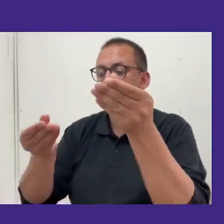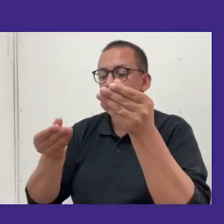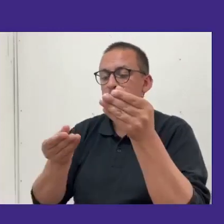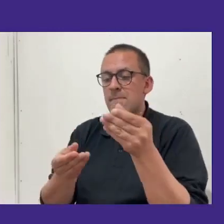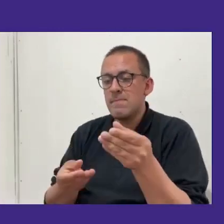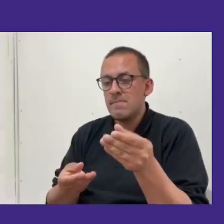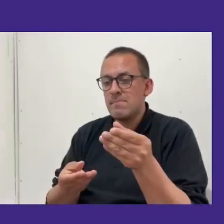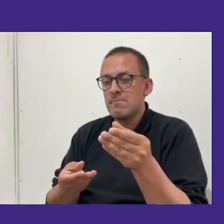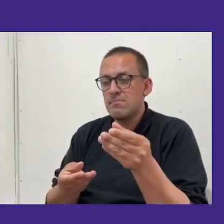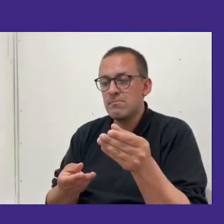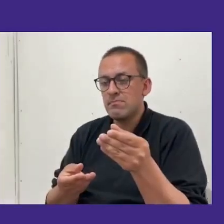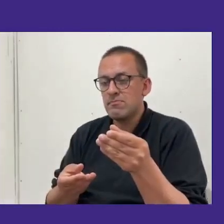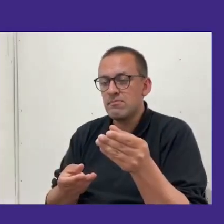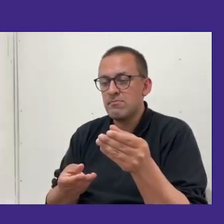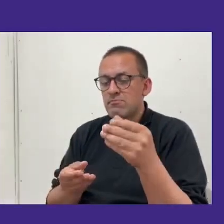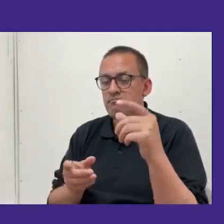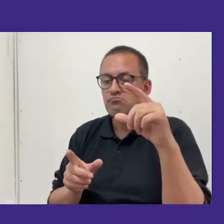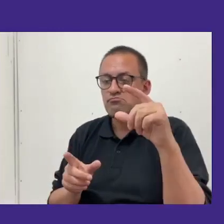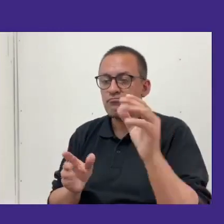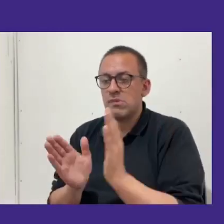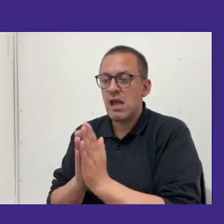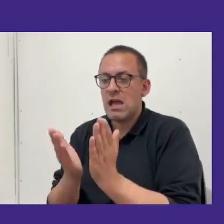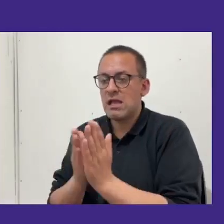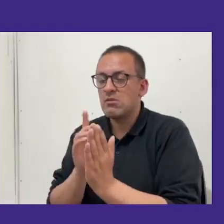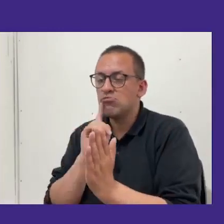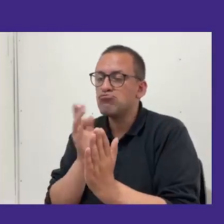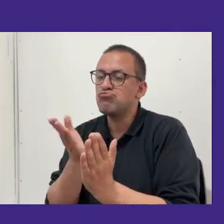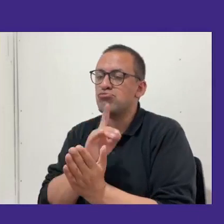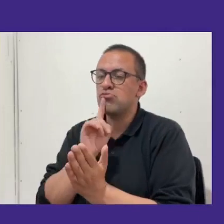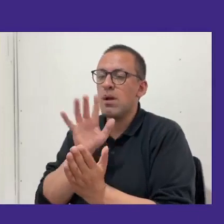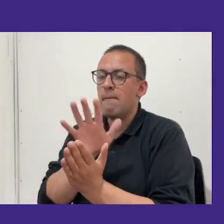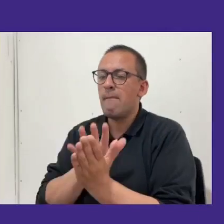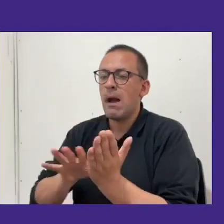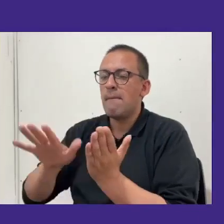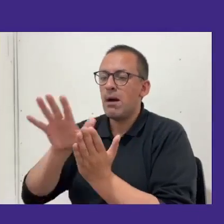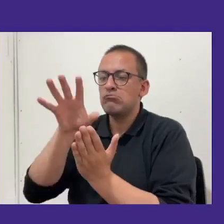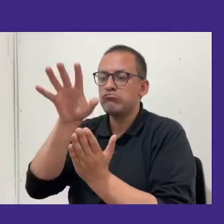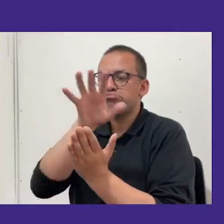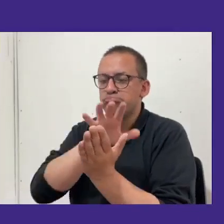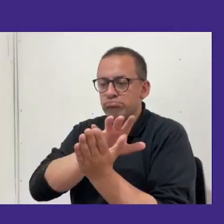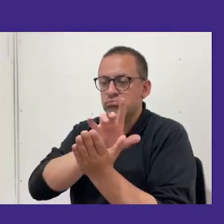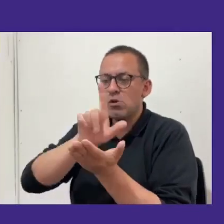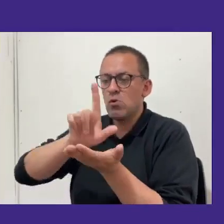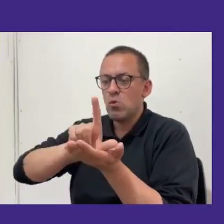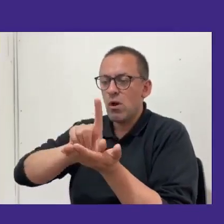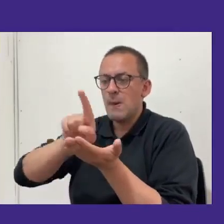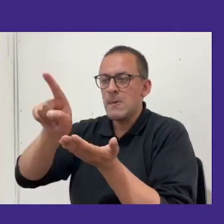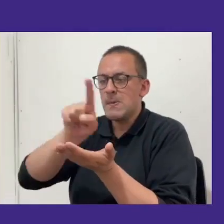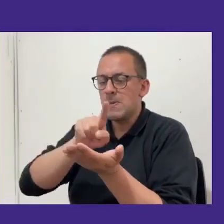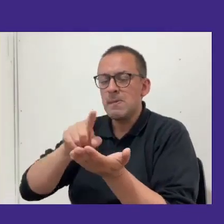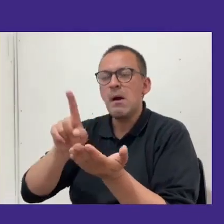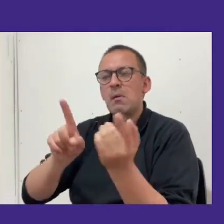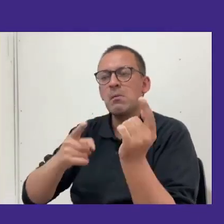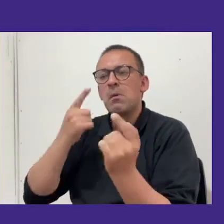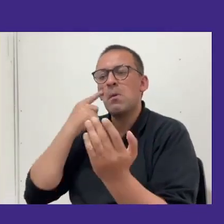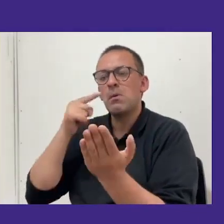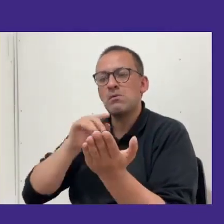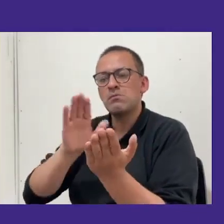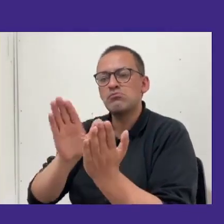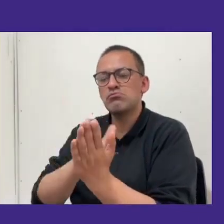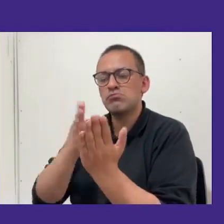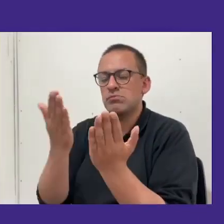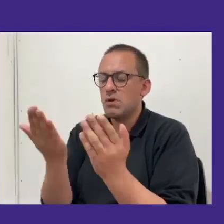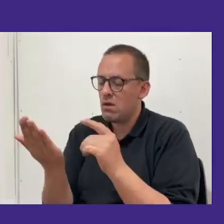que todos cuando recibimos nuestra agenda, al final sale un mapa con el campus, entonces fue interesante revisar que